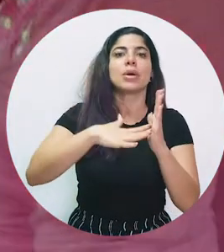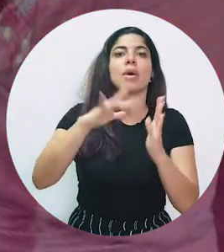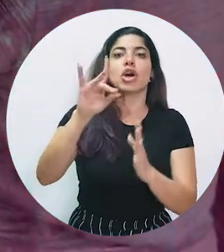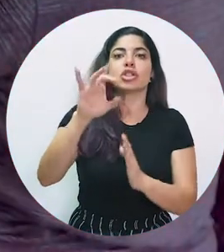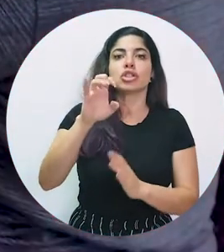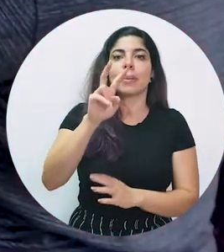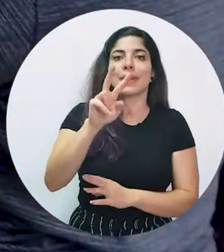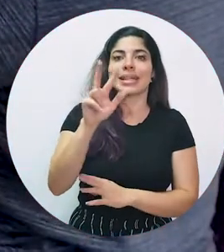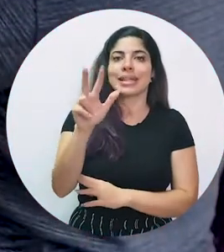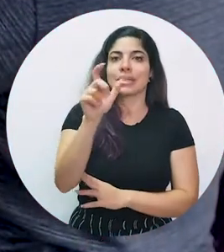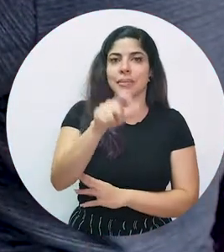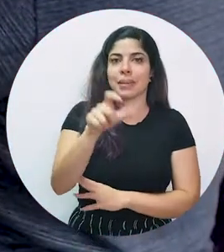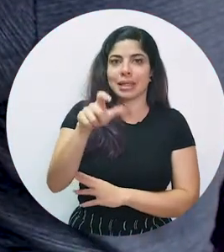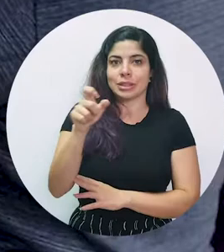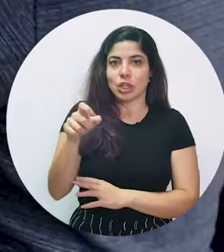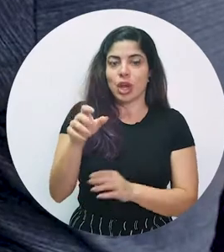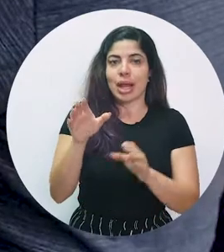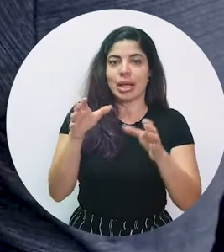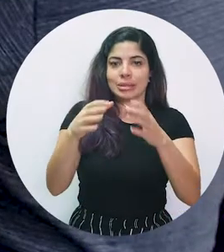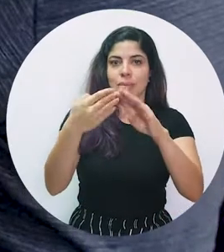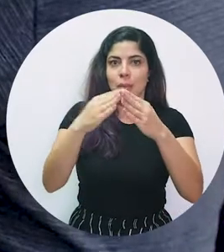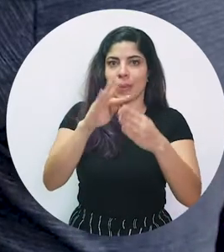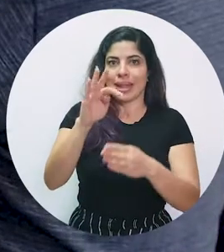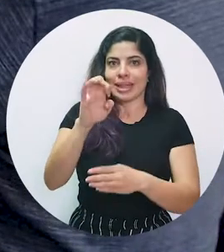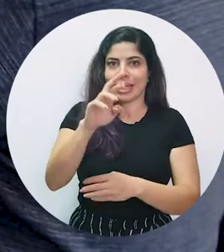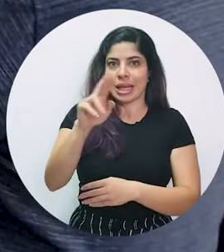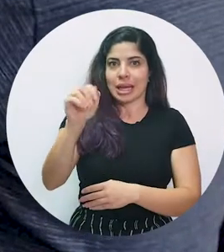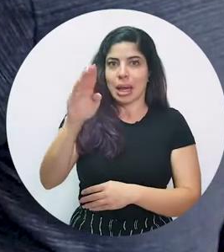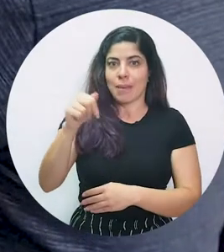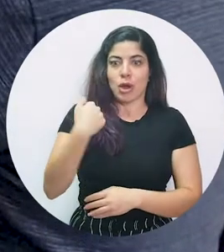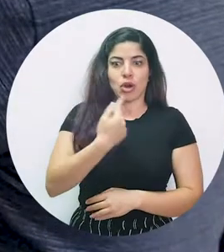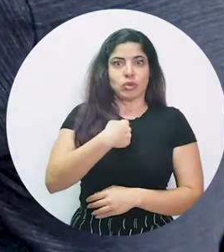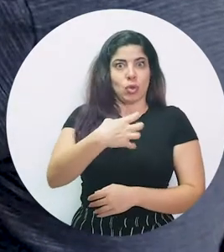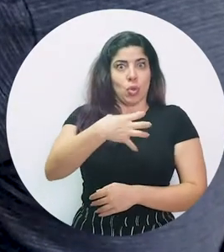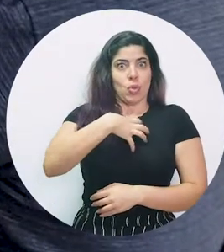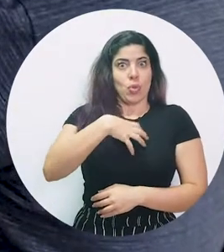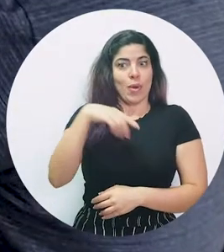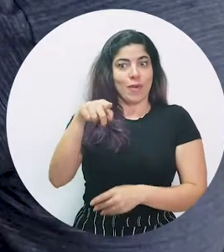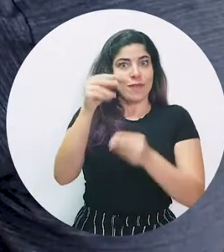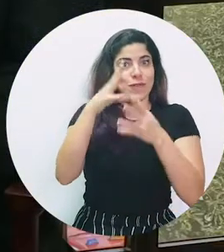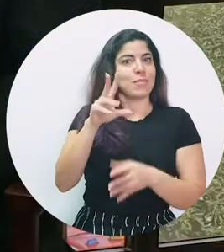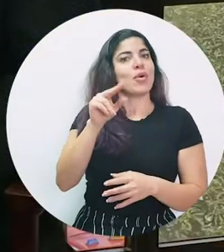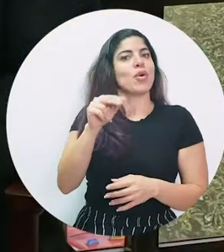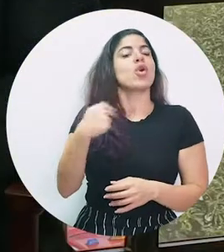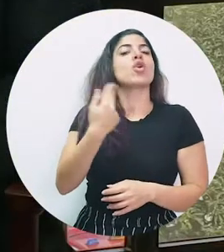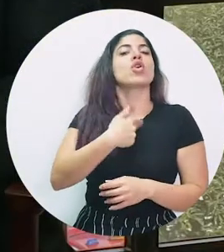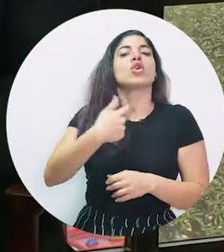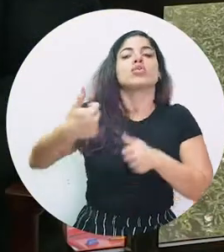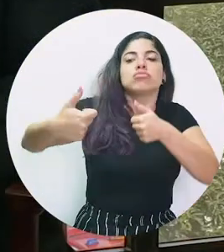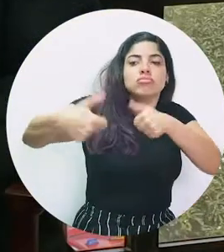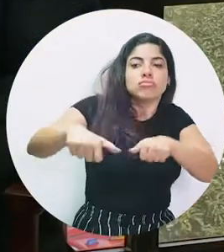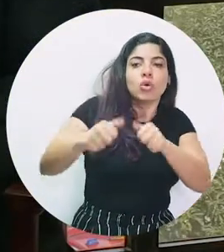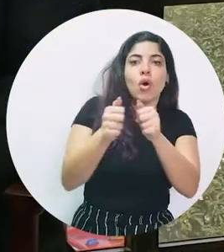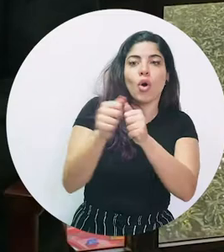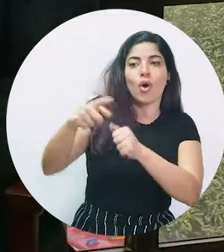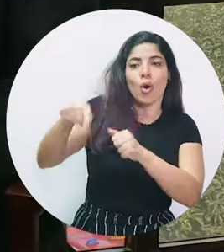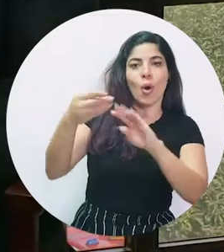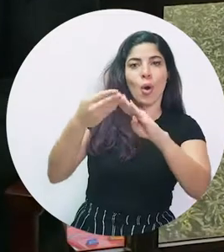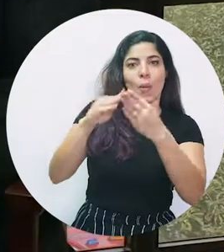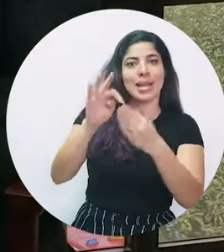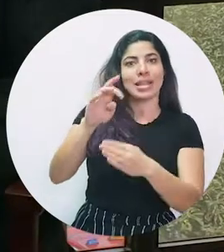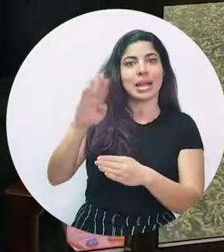.823 personas terribas. Nosotros no somos dueños de la base de datos, somos por un acuerdo de los terribas